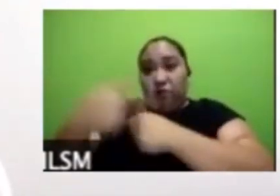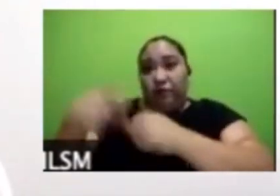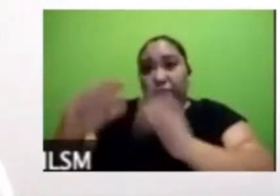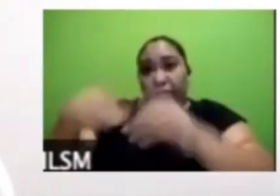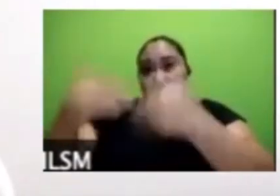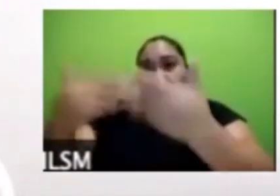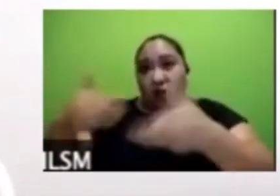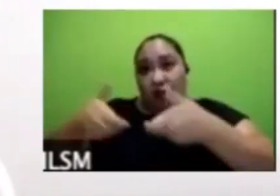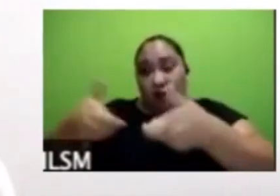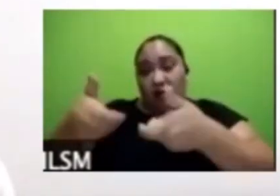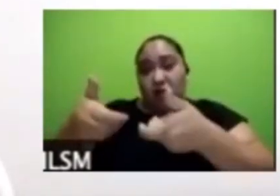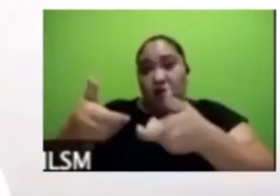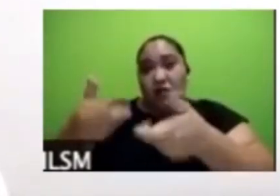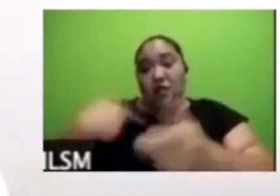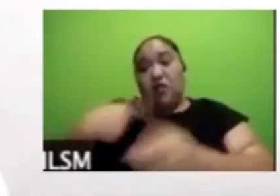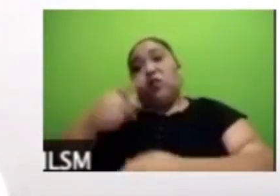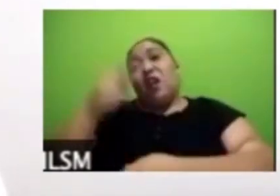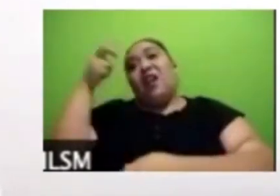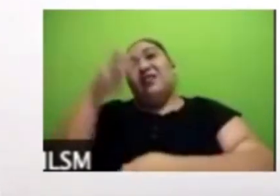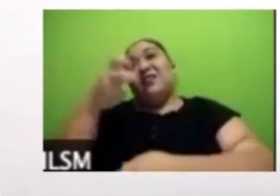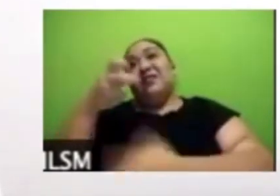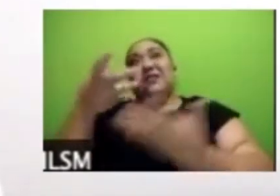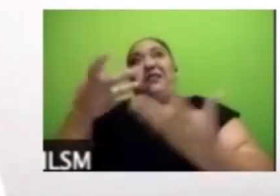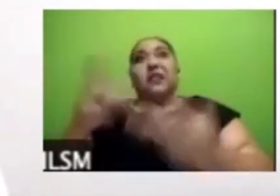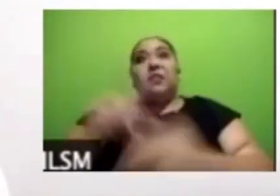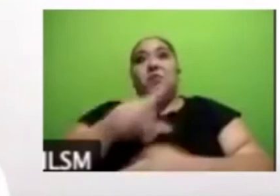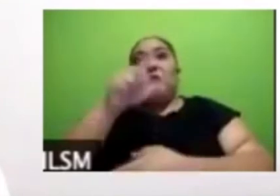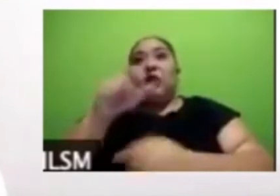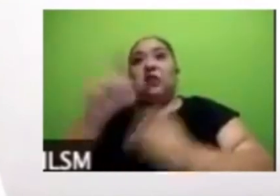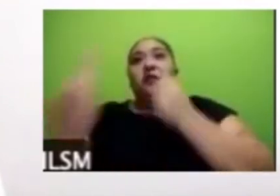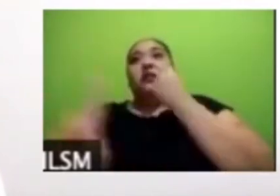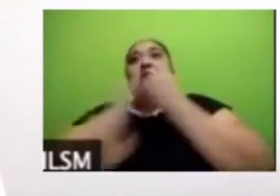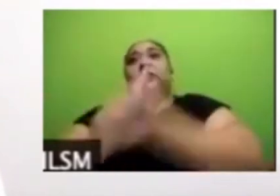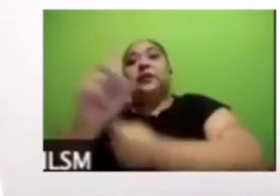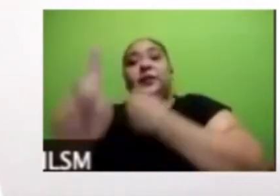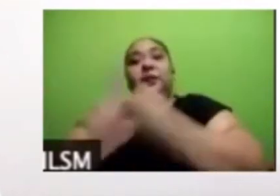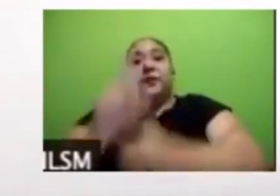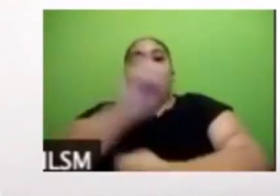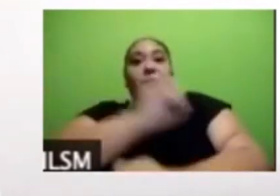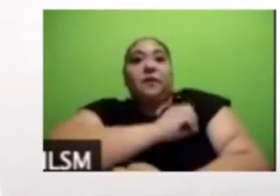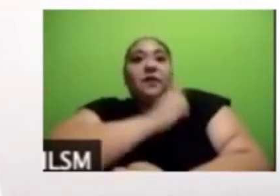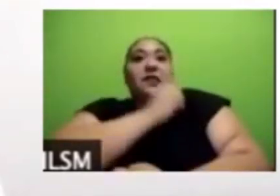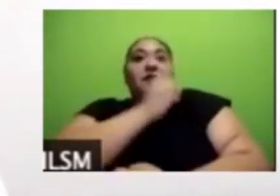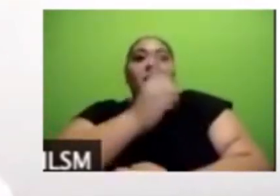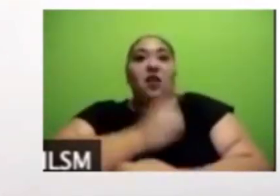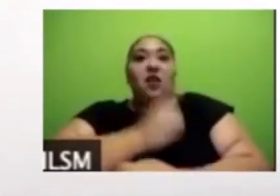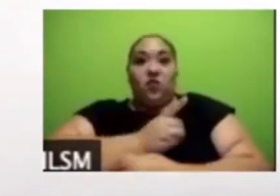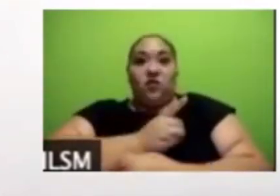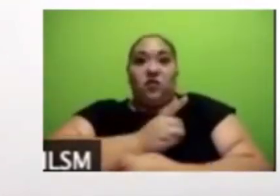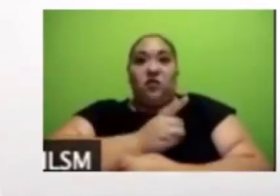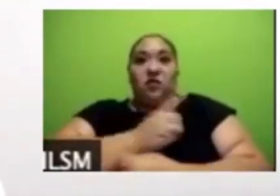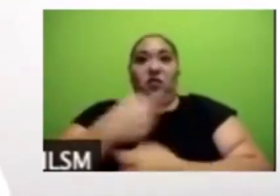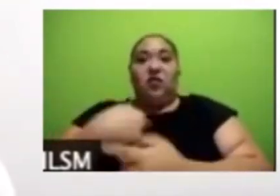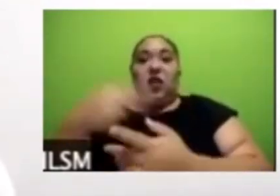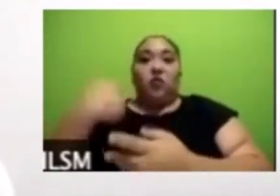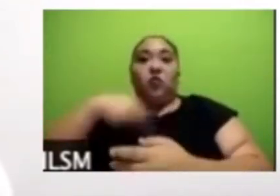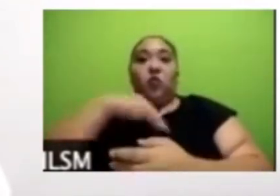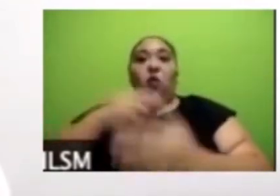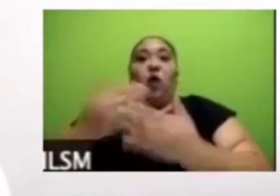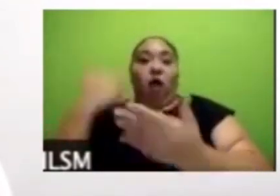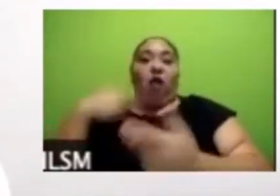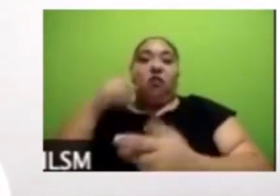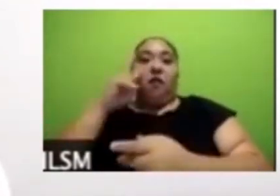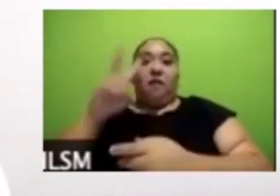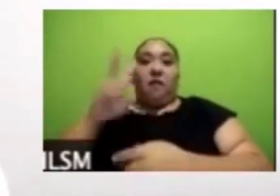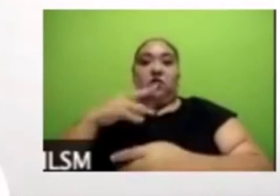porque llega el coronavirus ya con este frente, que realmente habíamos visto que en presidentes anteriores siempre